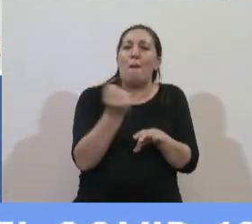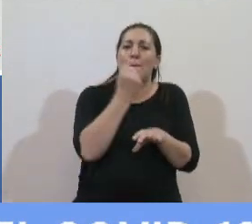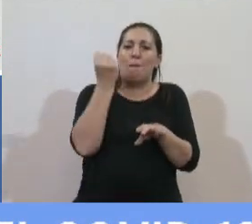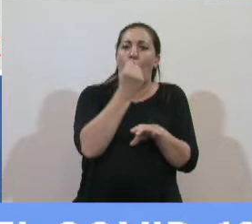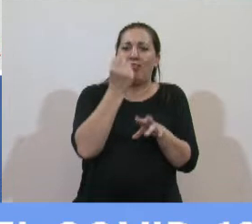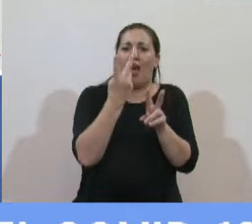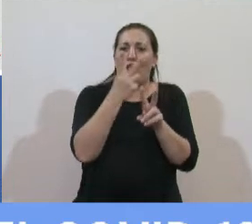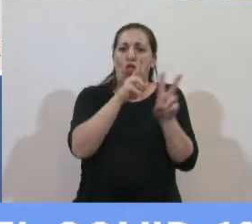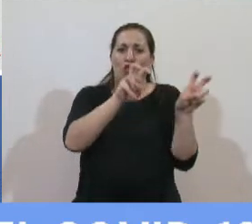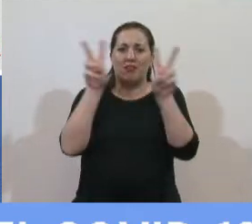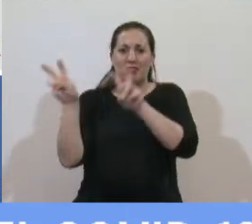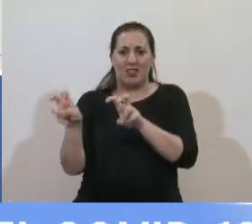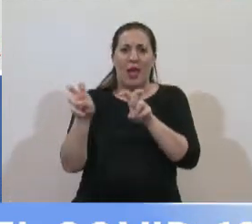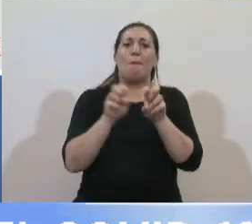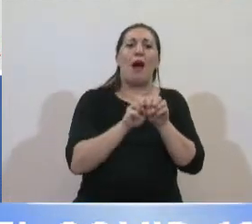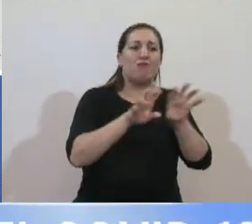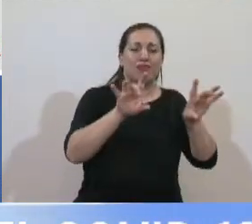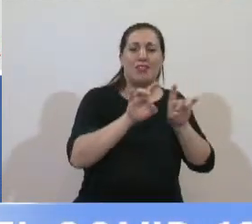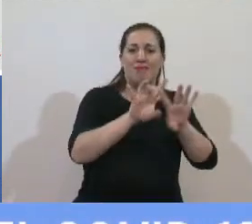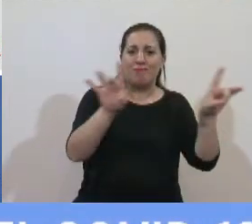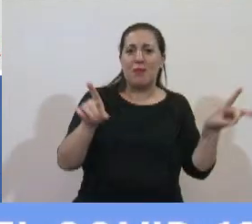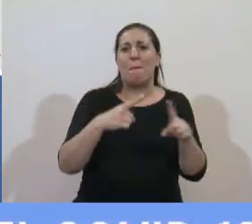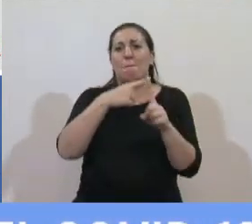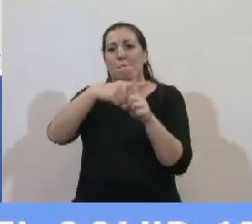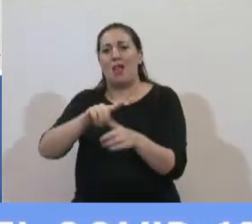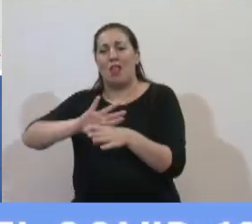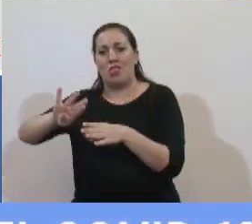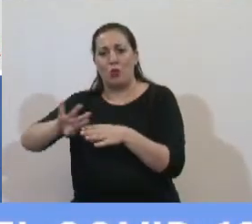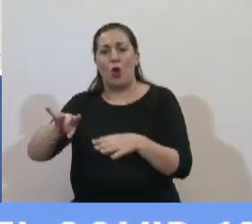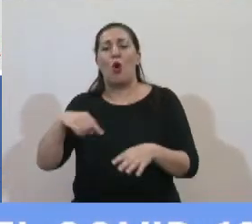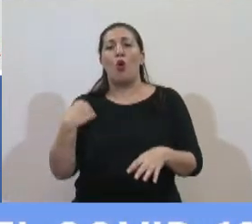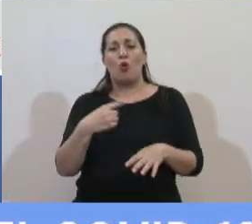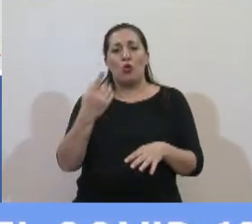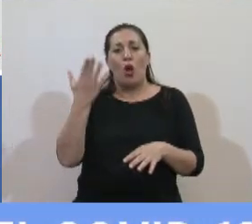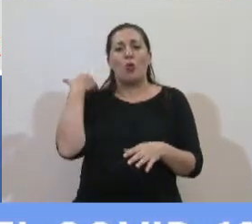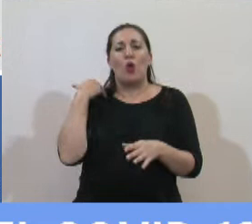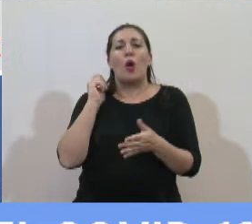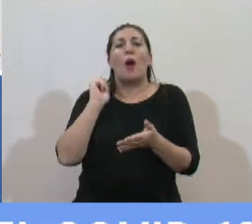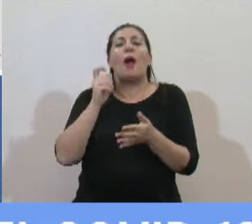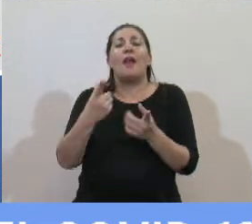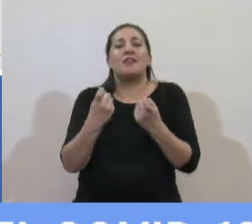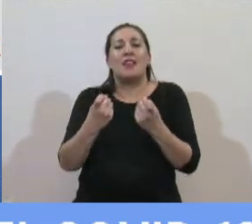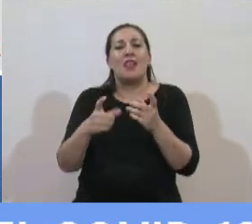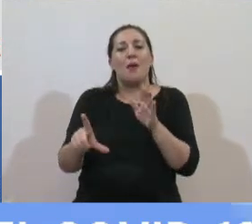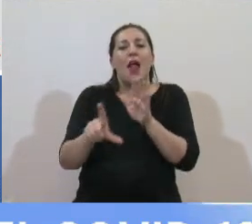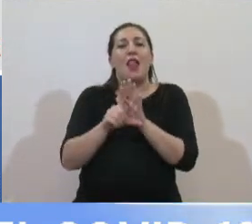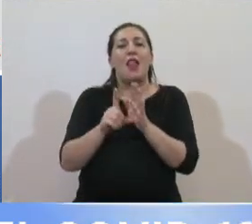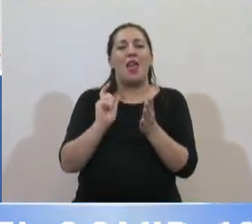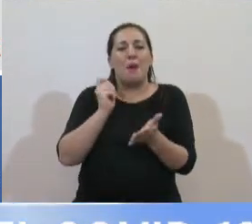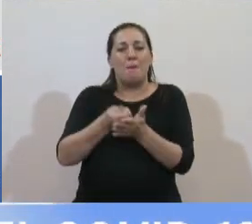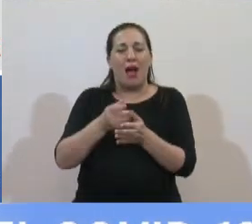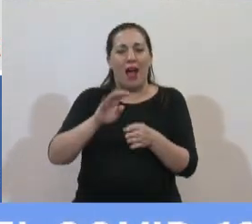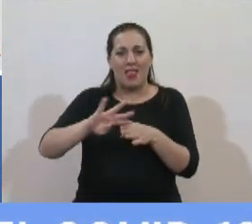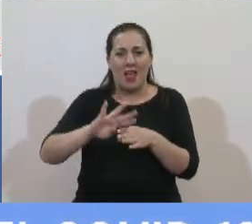nosotros en febrero cuando el gobierno necesitaba el respaldo para la ley de restauración de sostenibilidad de la deuda